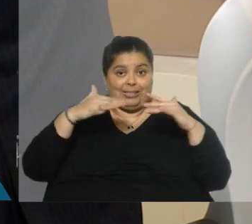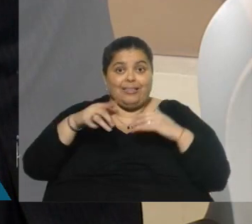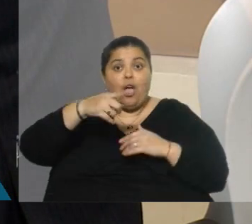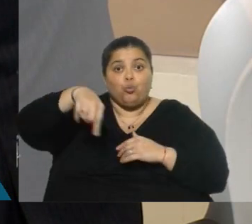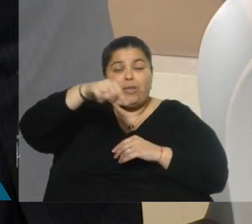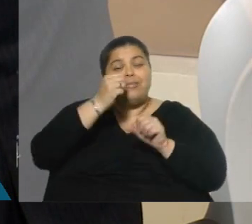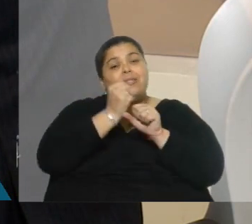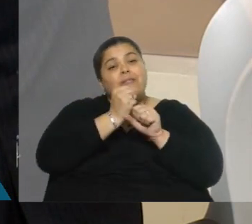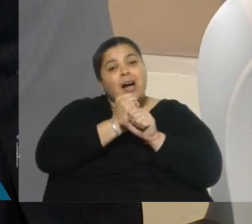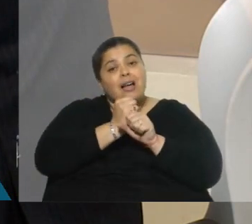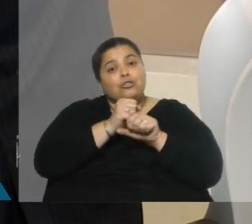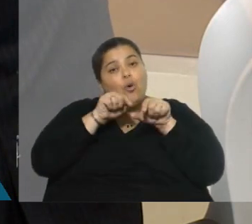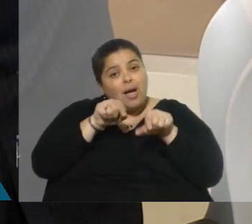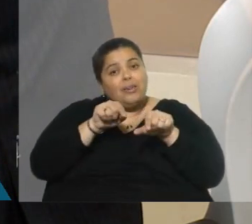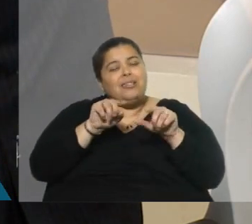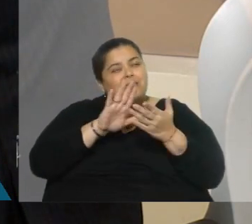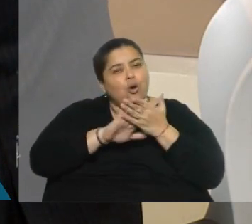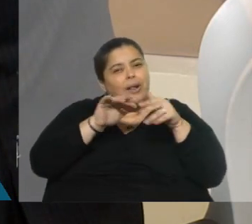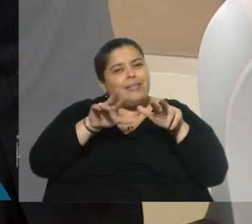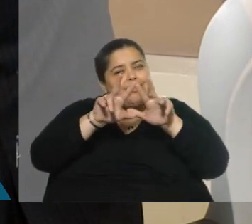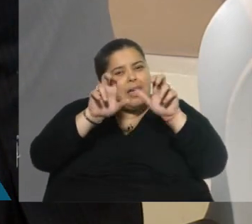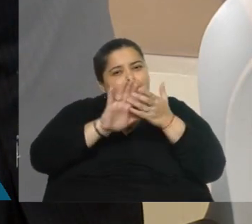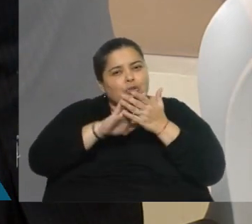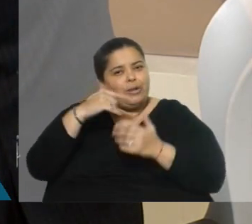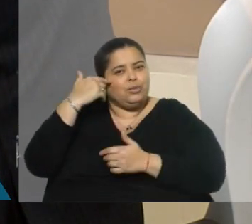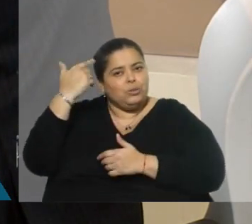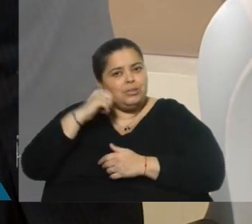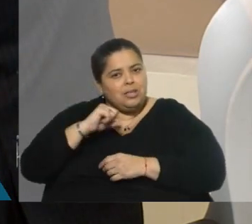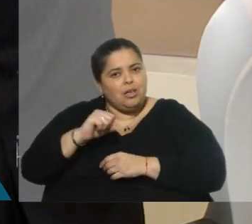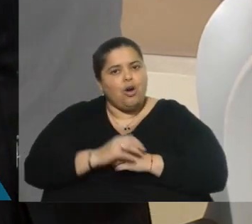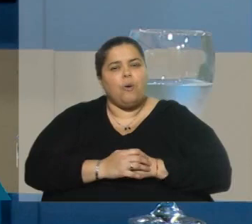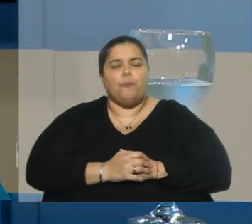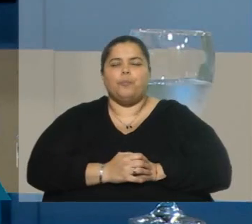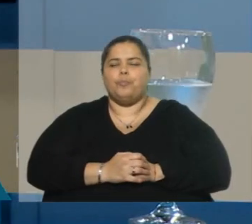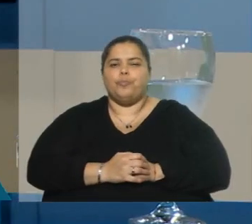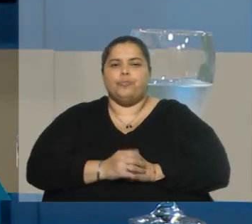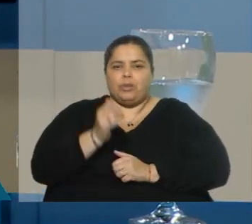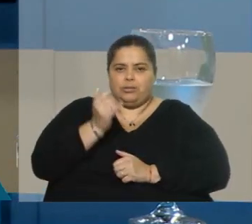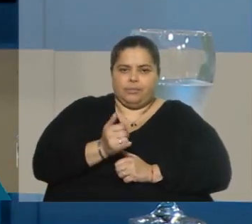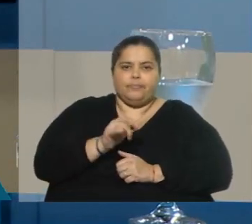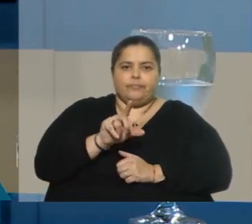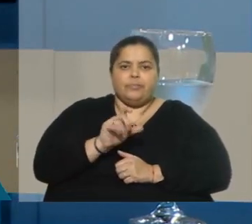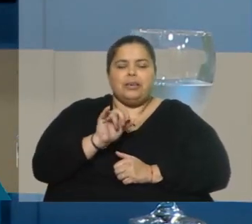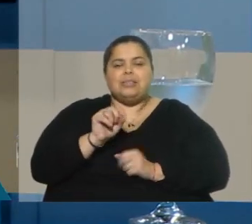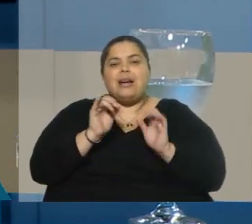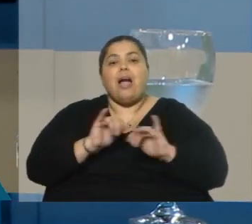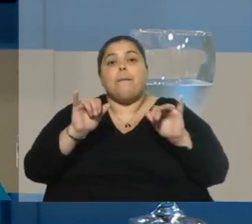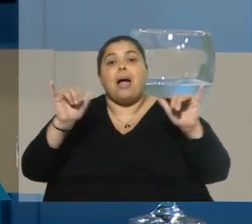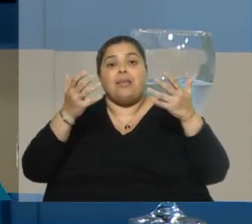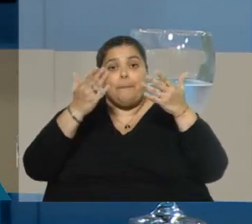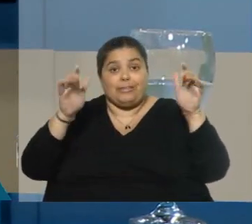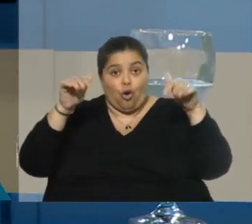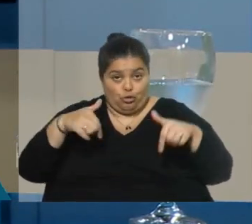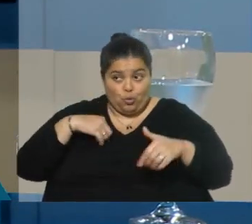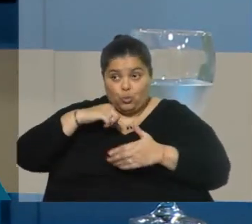están trabajando allí? ¿Están detectando también esa problemática? Sí, por supuesto. En esa campaña que se lanzó hoy, que yo estuve